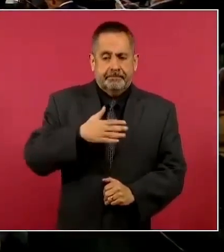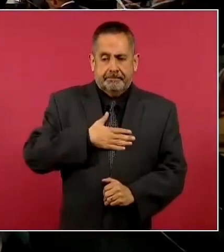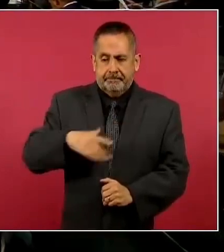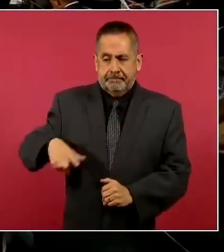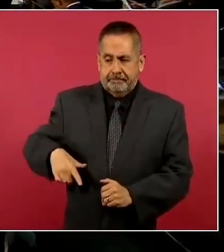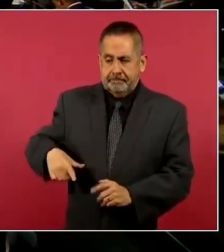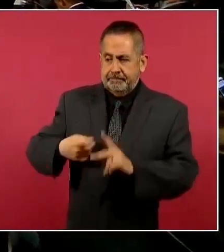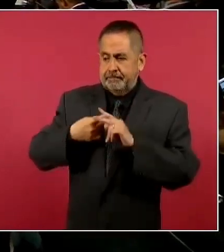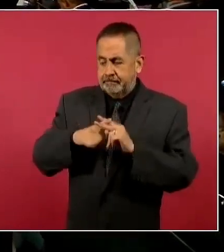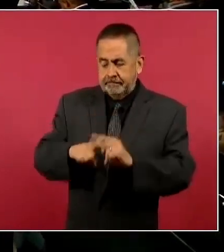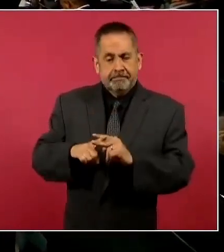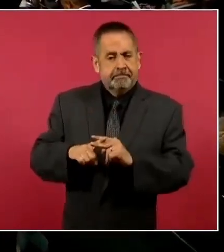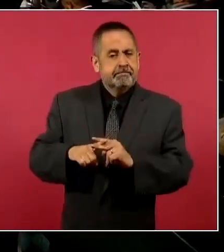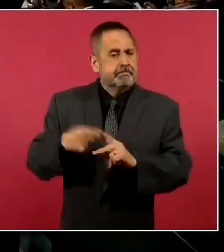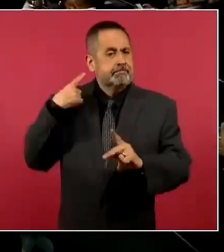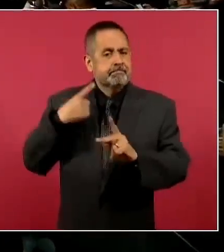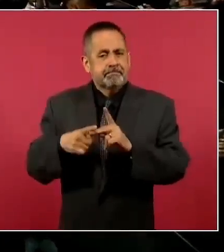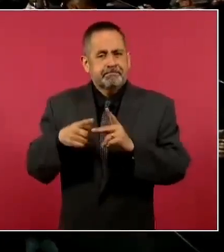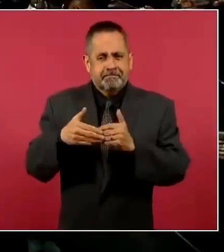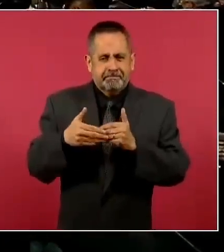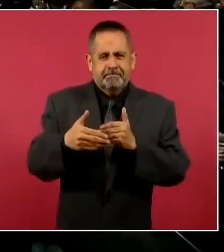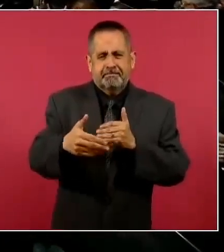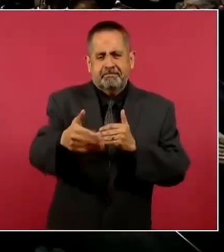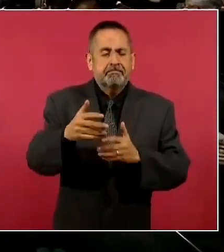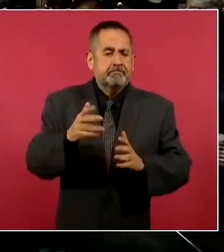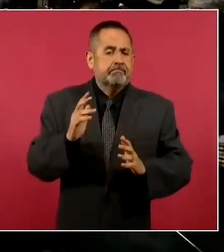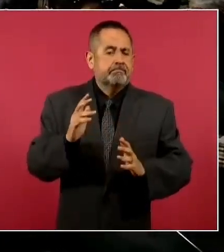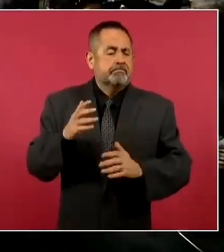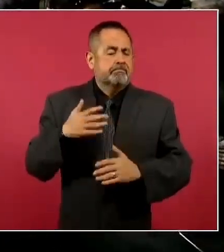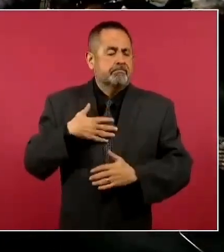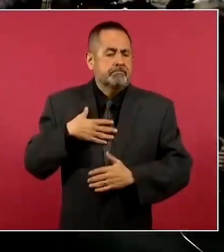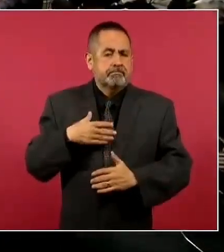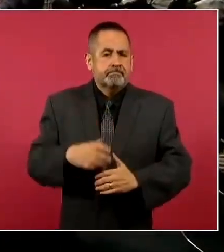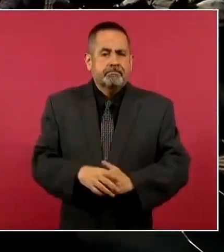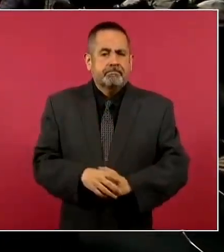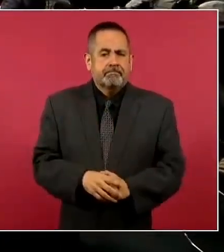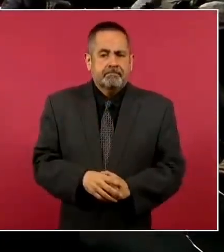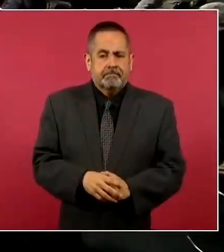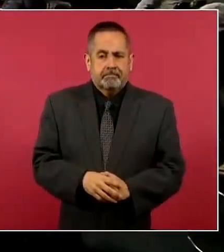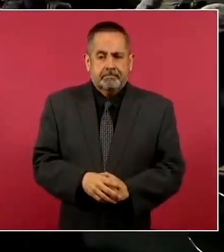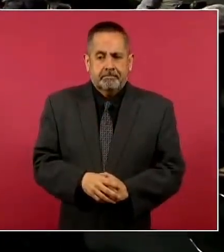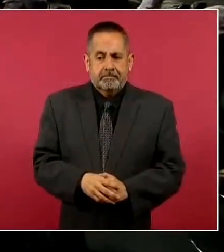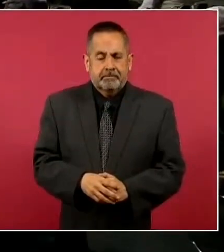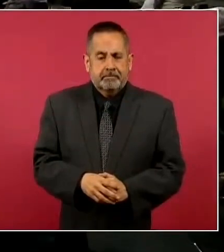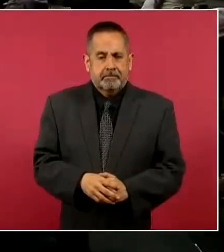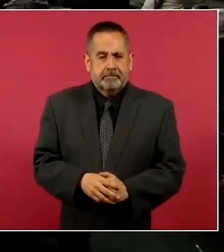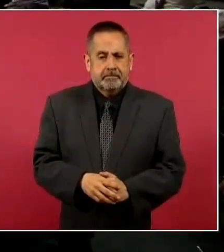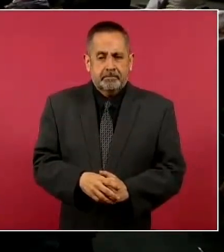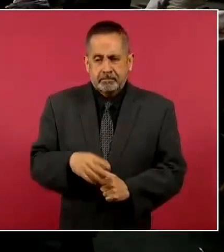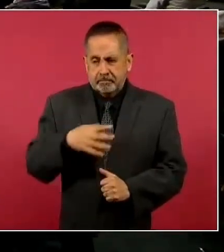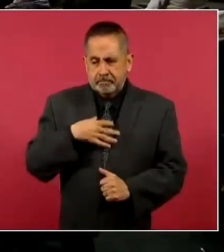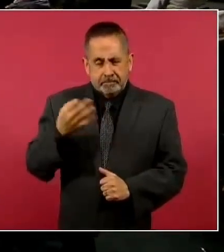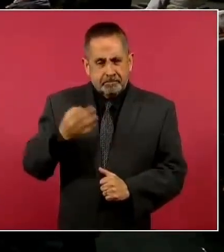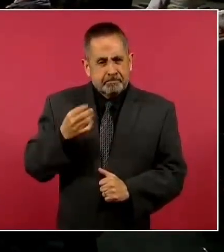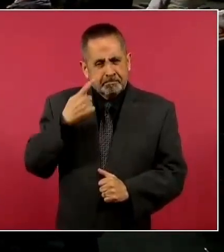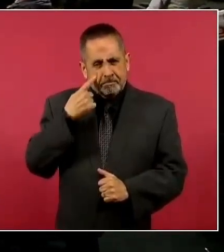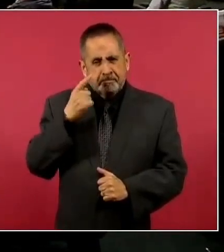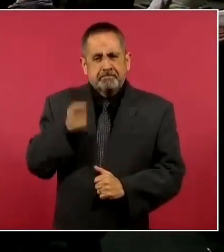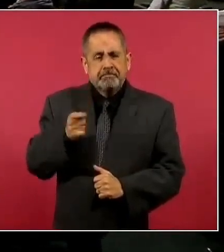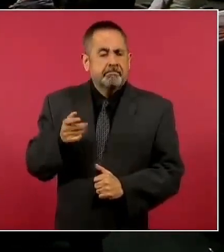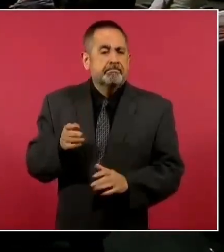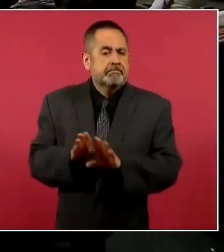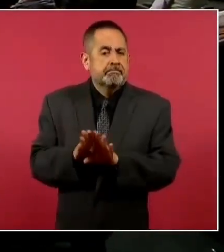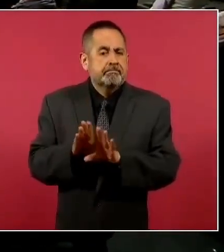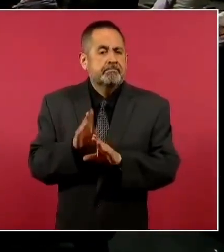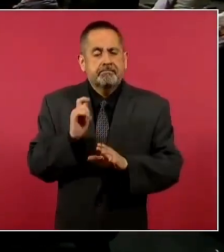constatamos y